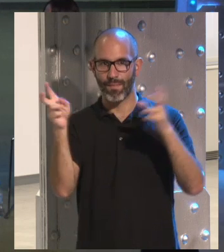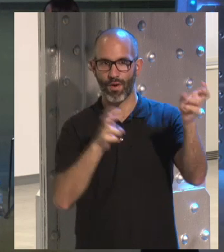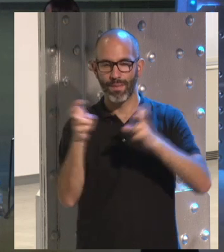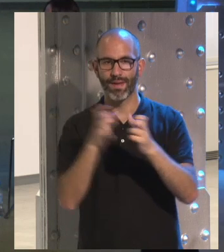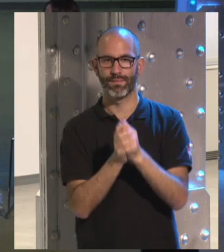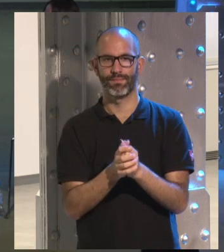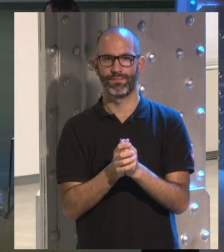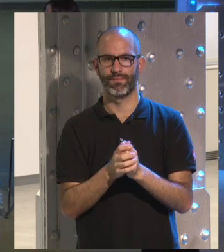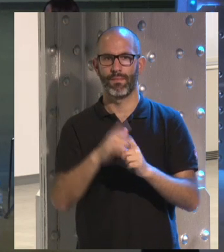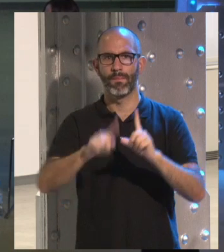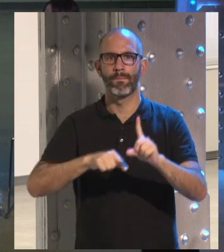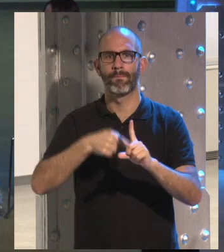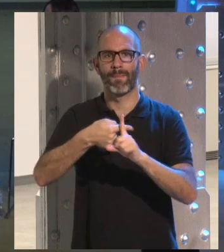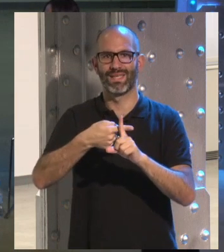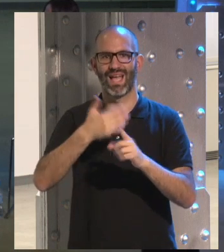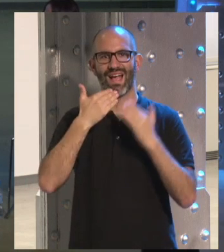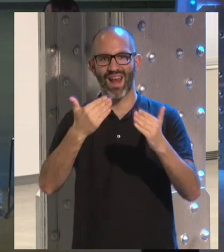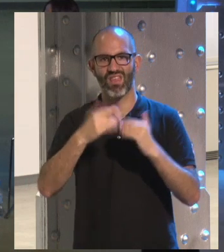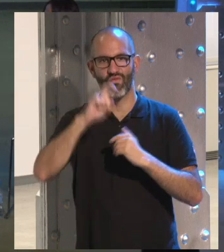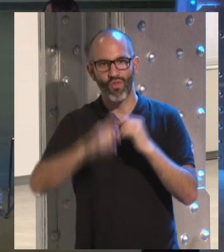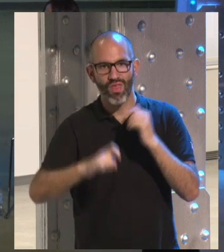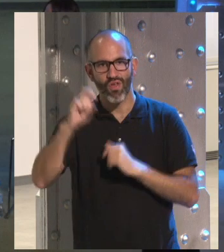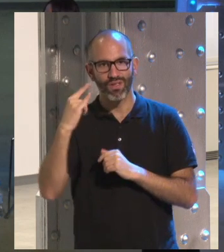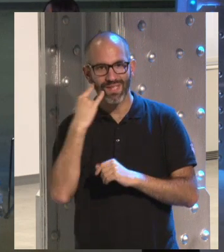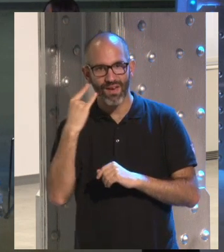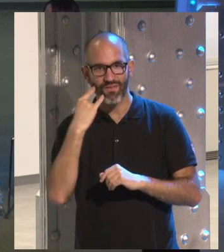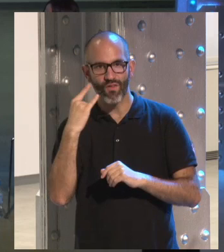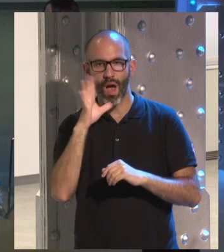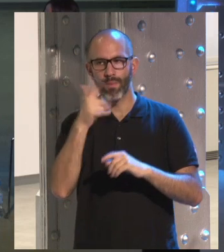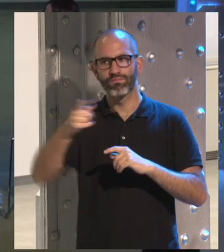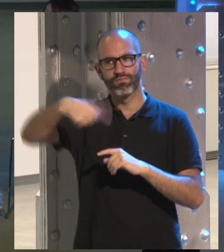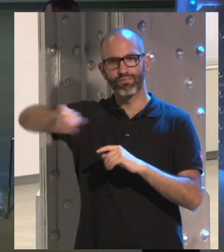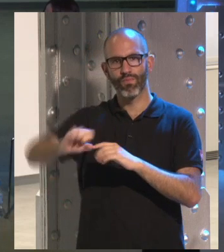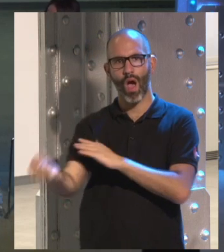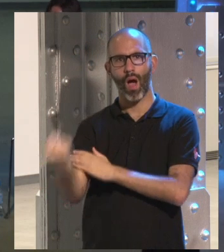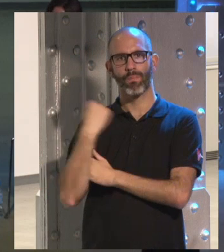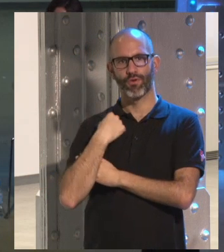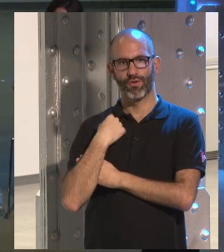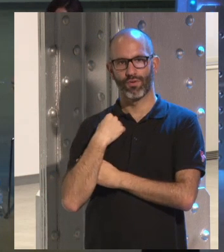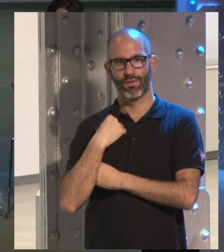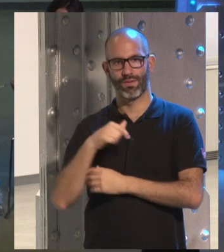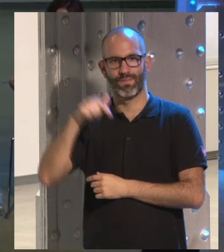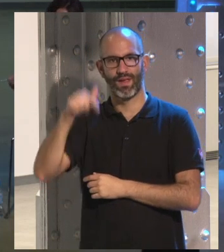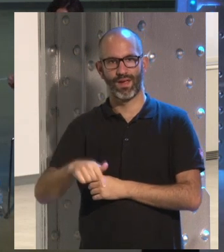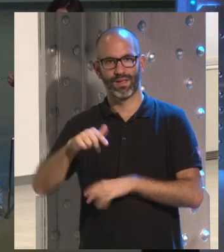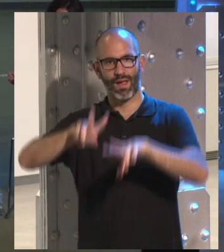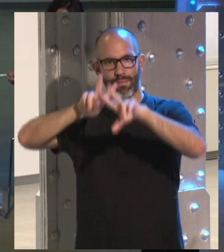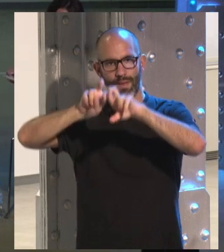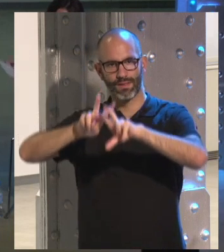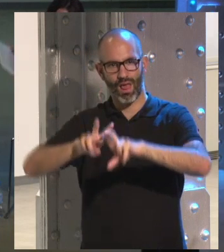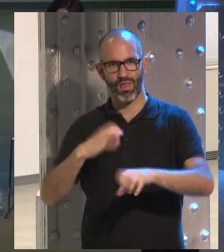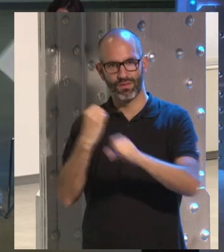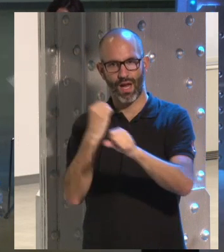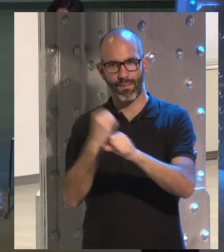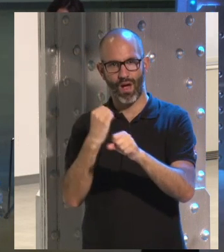Gracias, sobre todo, a la Fundación Telefónica por habernos apoyado en esta investigación, en